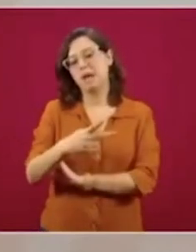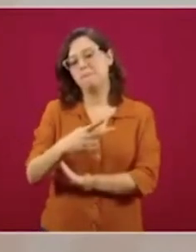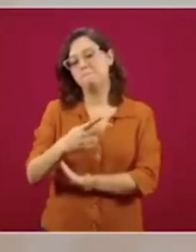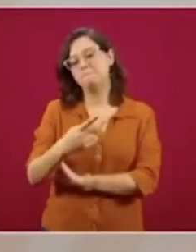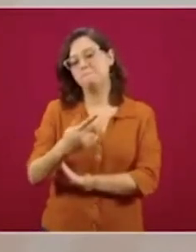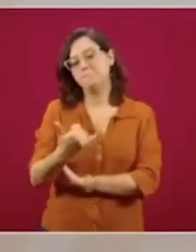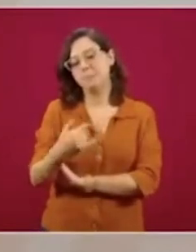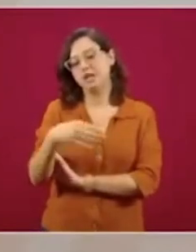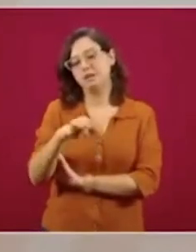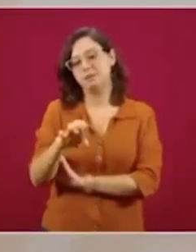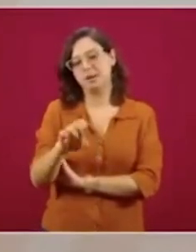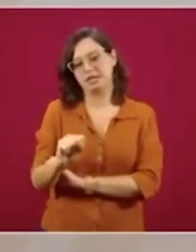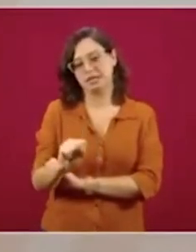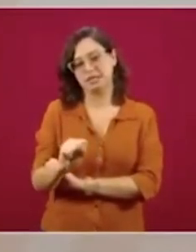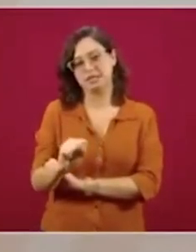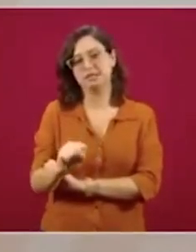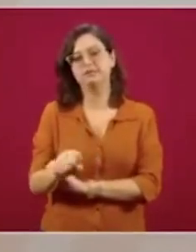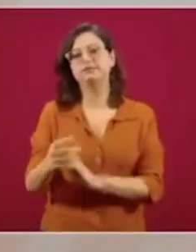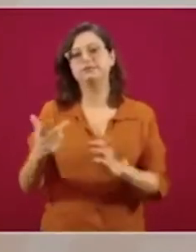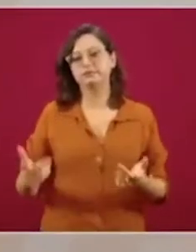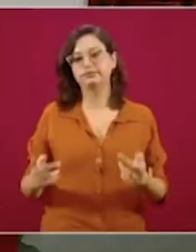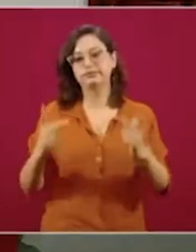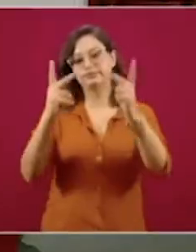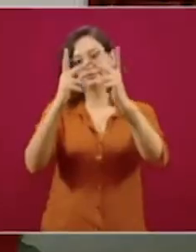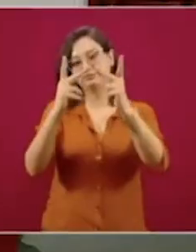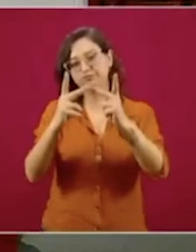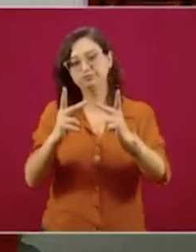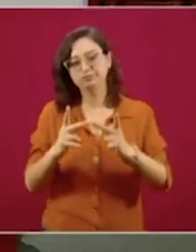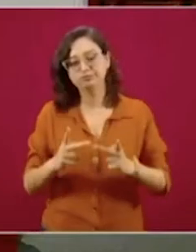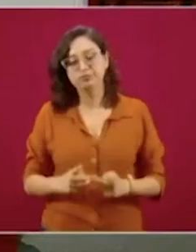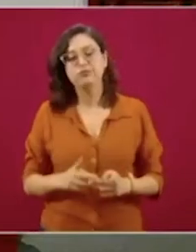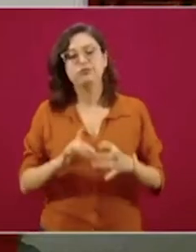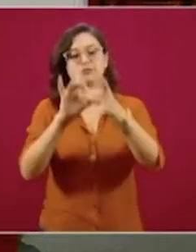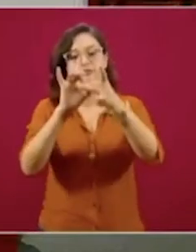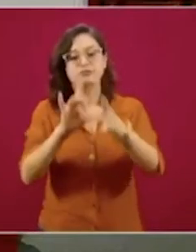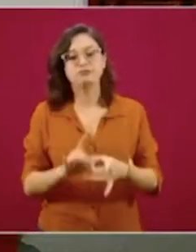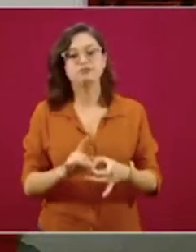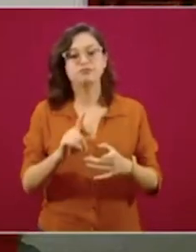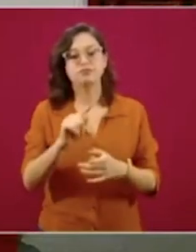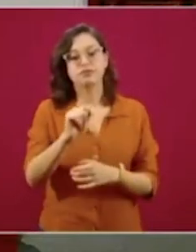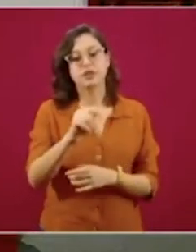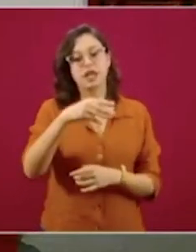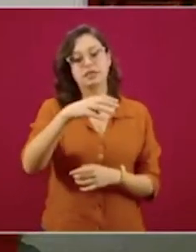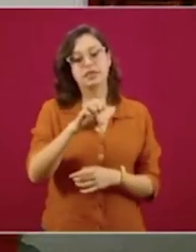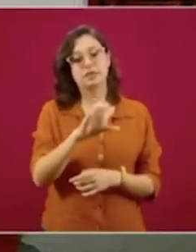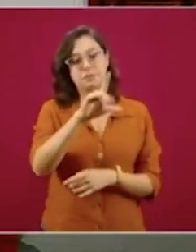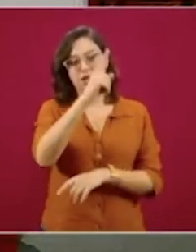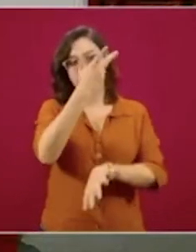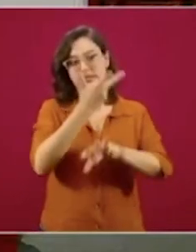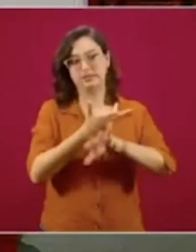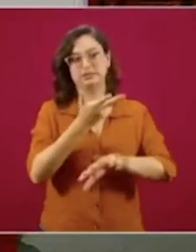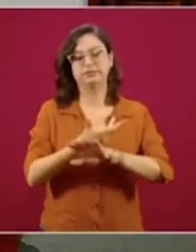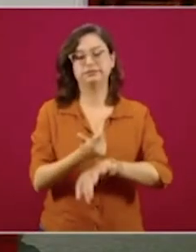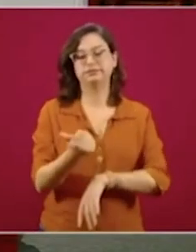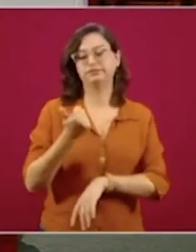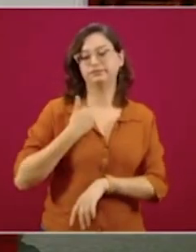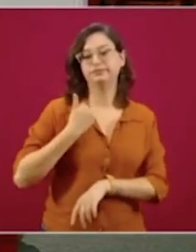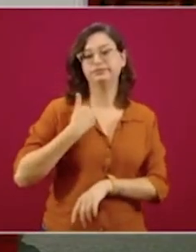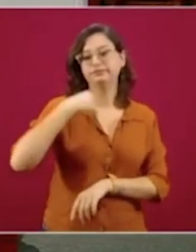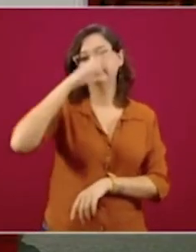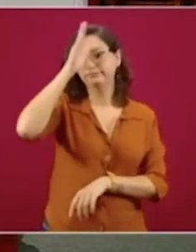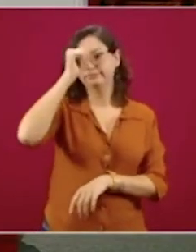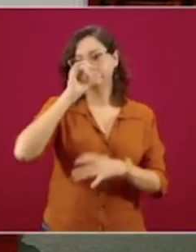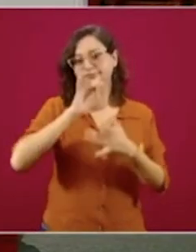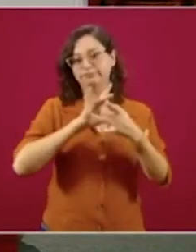que está alineada con los compromisos que tenemos con el TEMEC, con el Tratado Comercial de